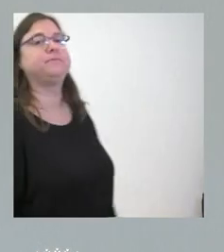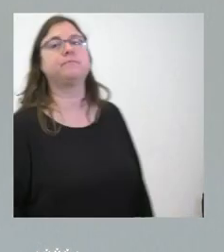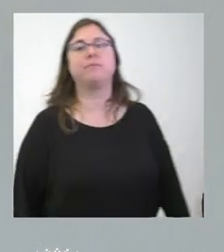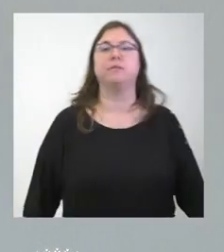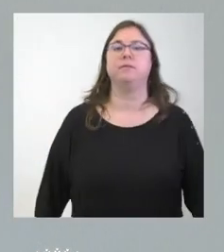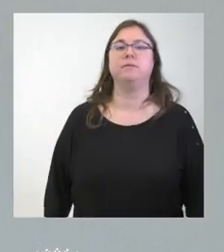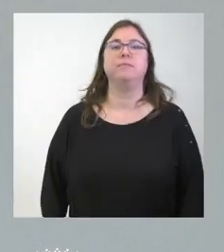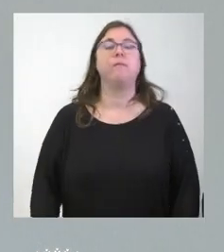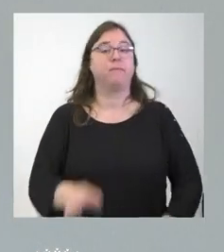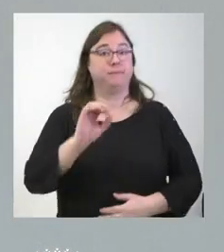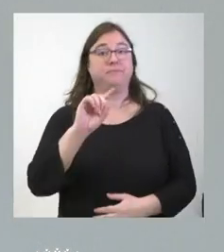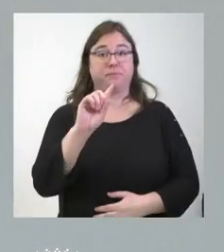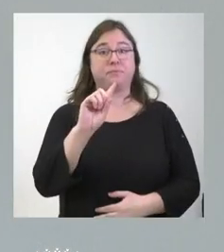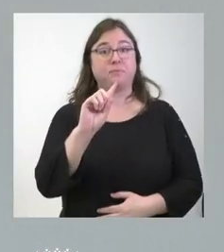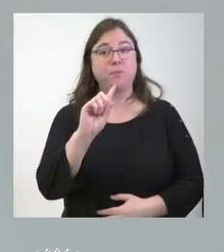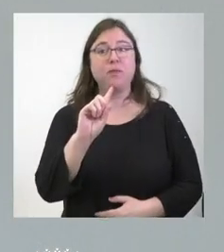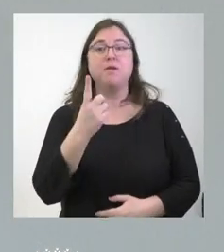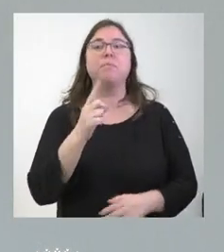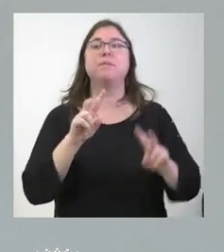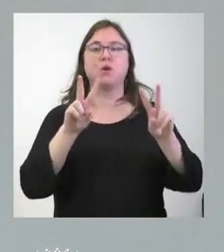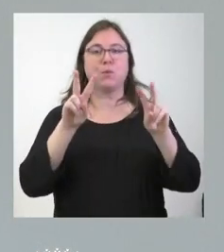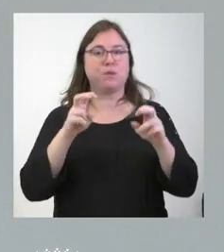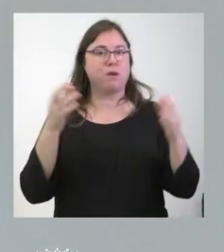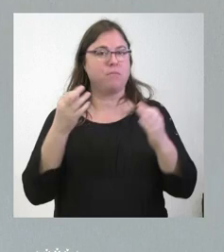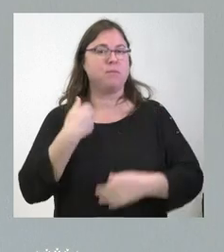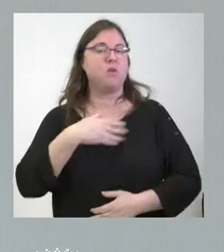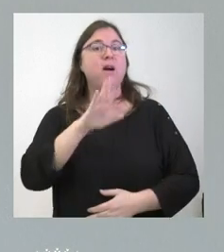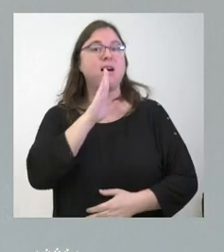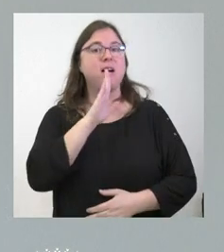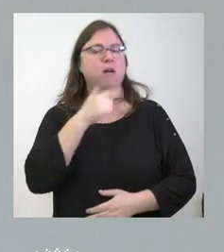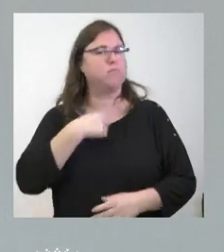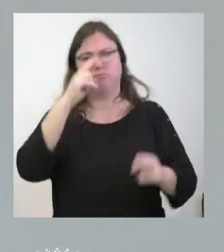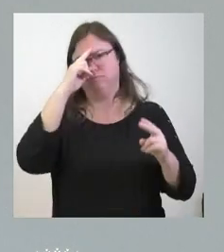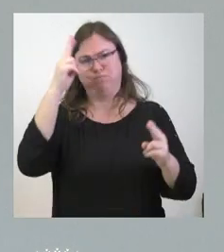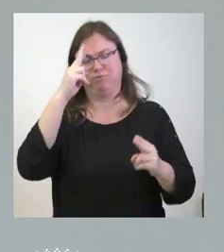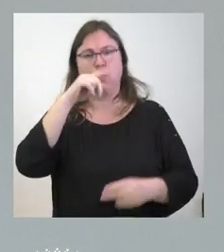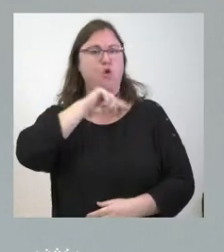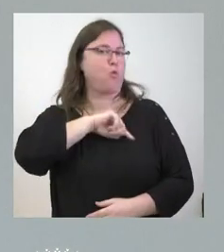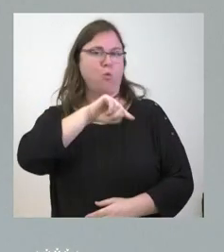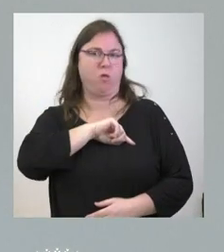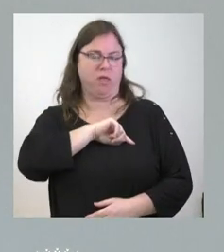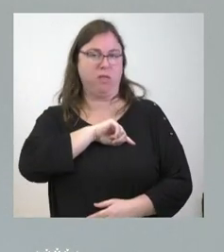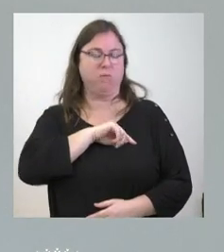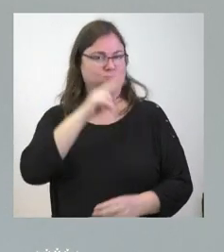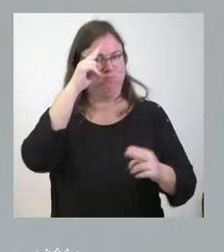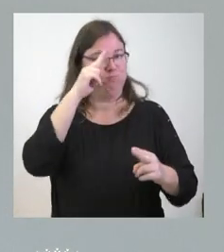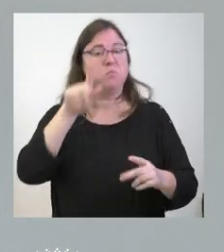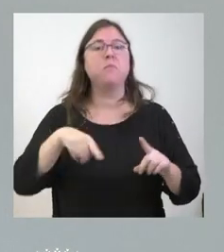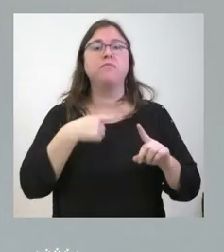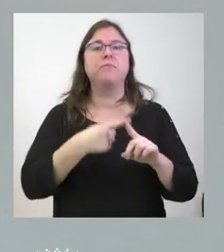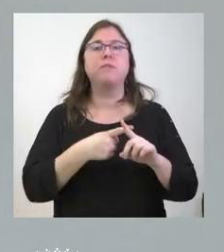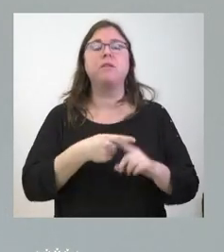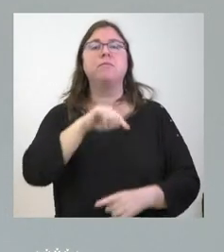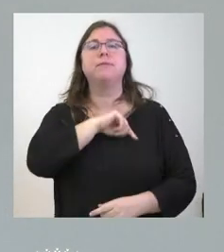Pues sobre el primero de los aspectos, como le he dicho anteriormente, nosotros respetamos la objeción de conciencia y por supuesto que la objeción de conciencia